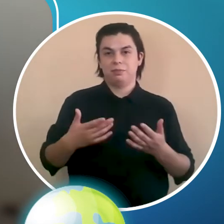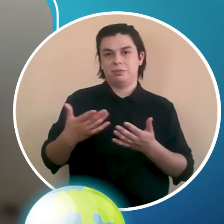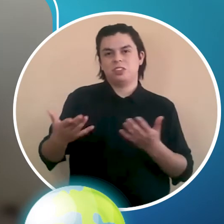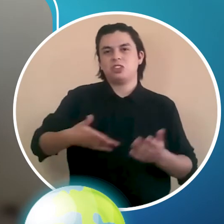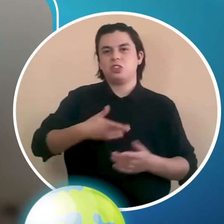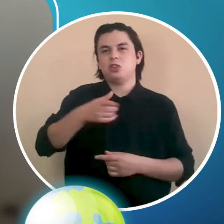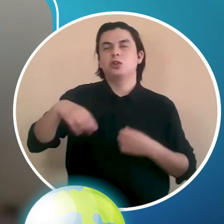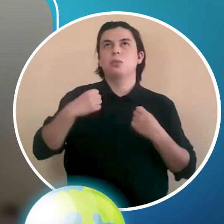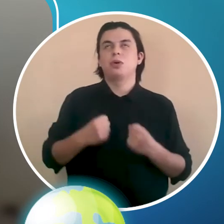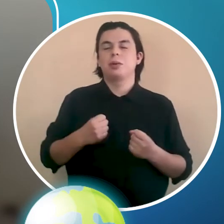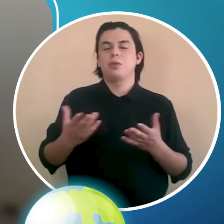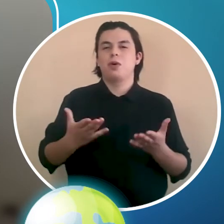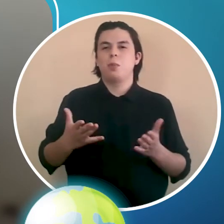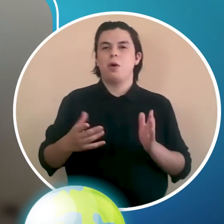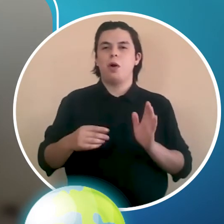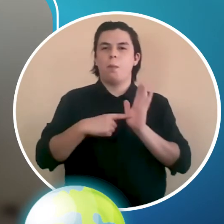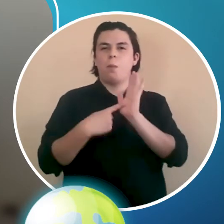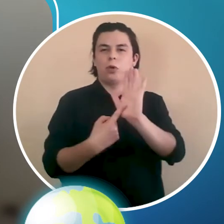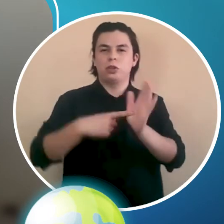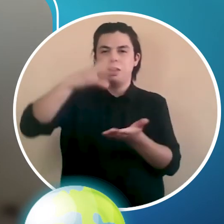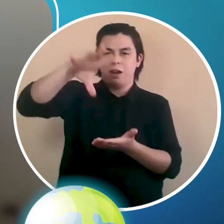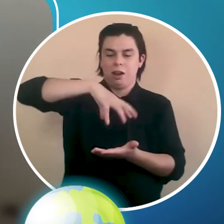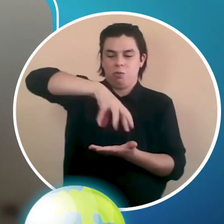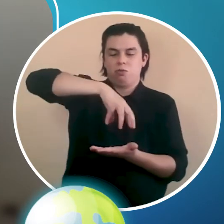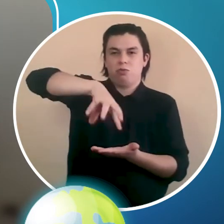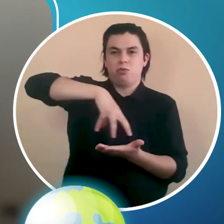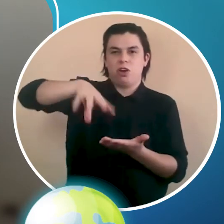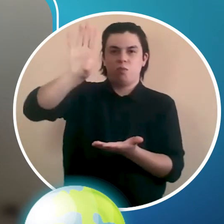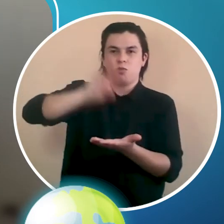Y de esta forma, ya podemos registrar nuestro sismo.